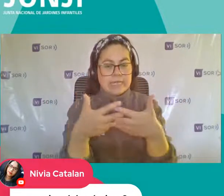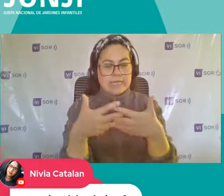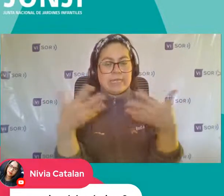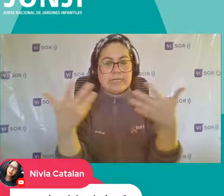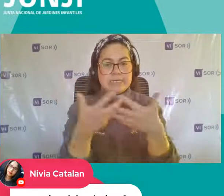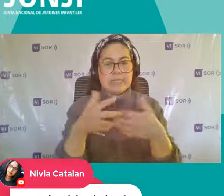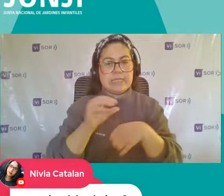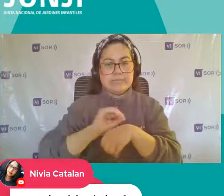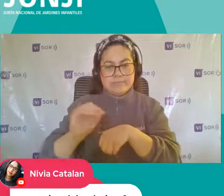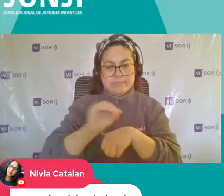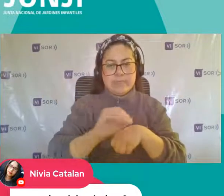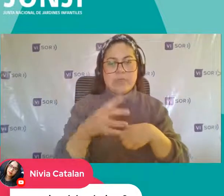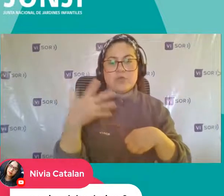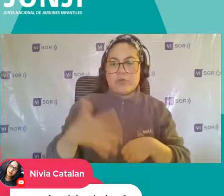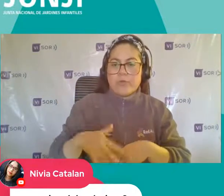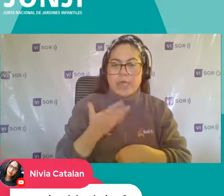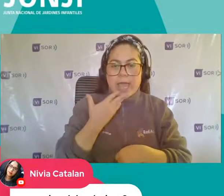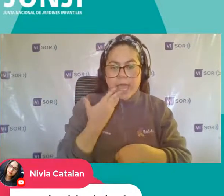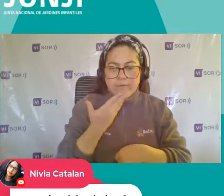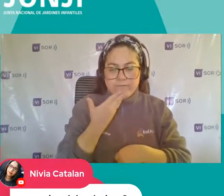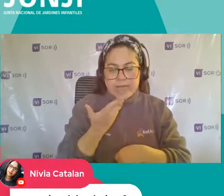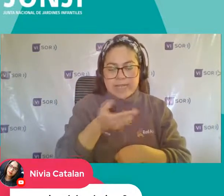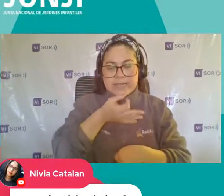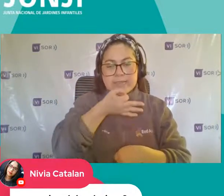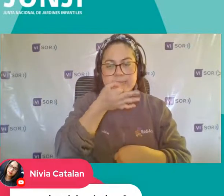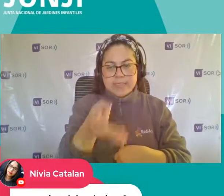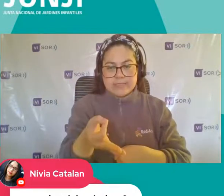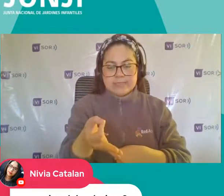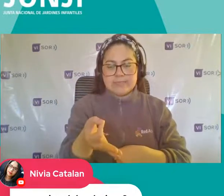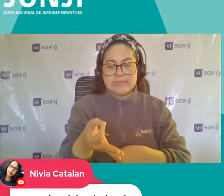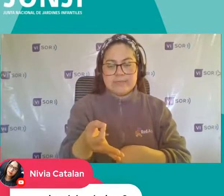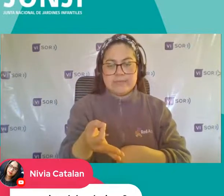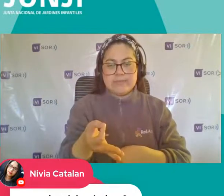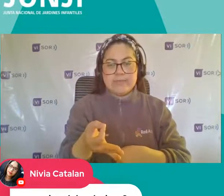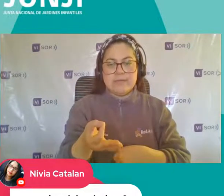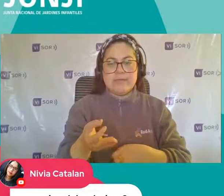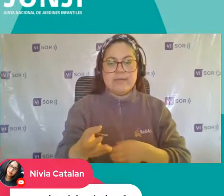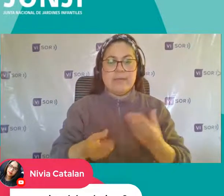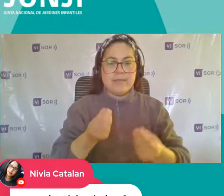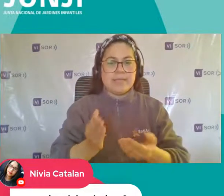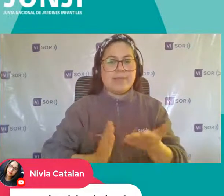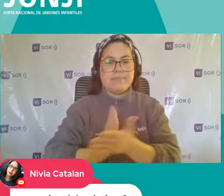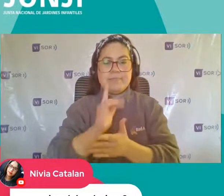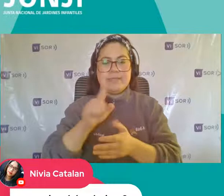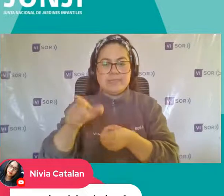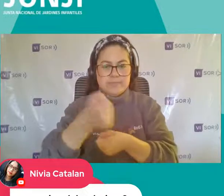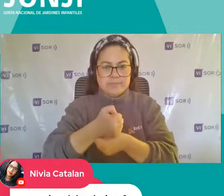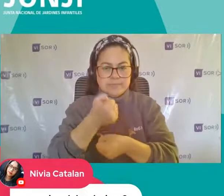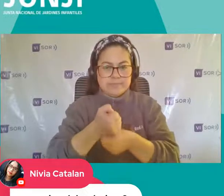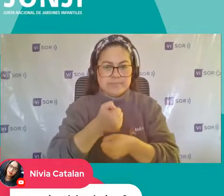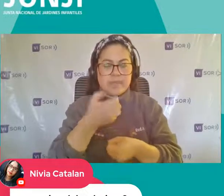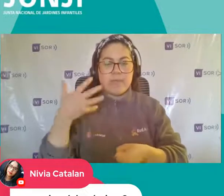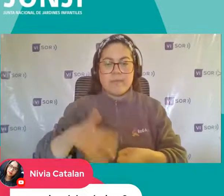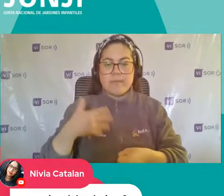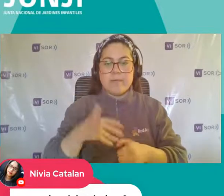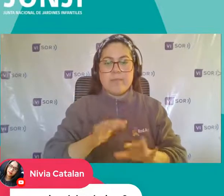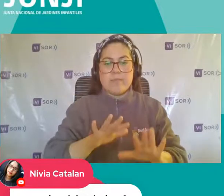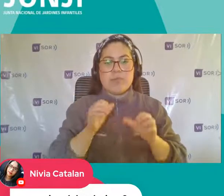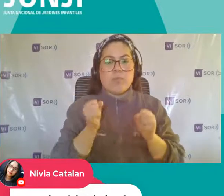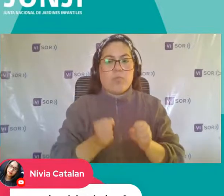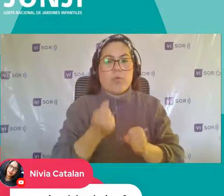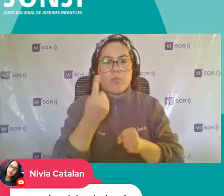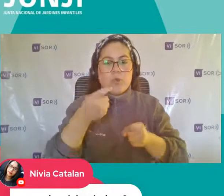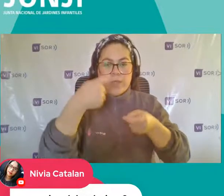Se activan obviamente Hablando Y haciendo esto Un poquito más objetivo Es importante Que por lo menos Puede haber una evaluación En